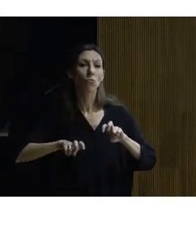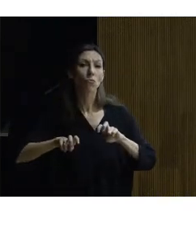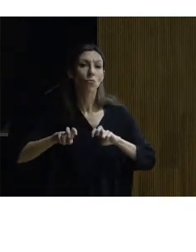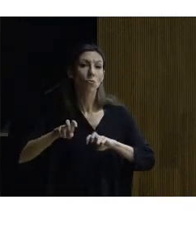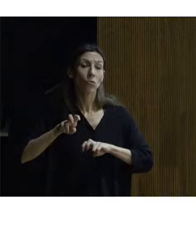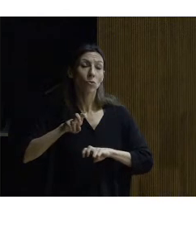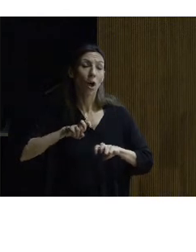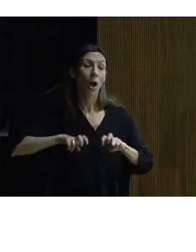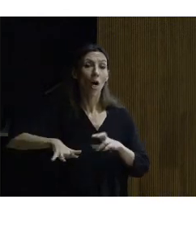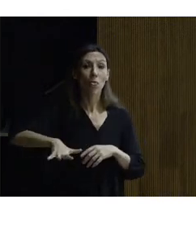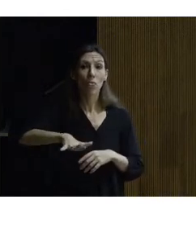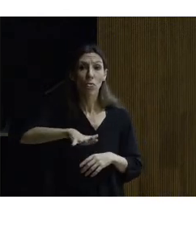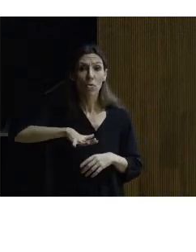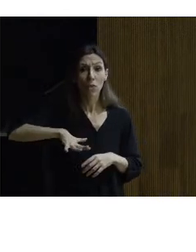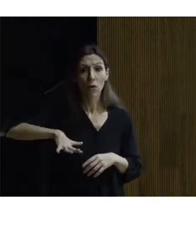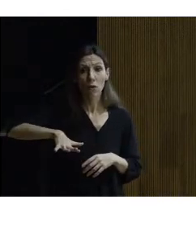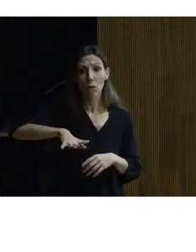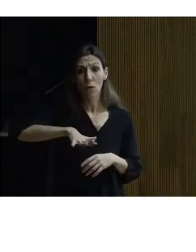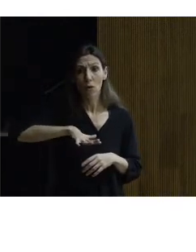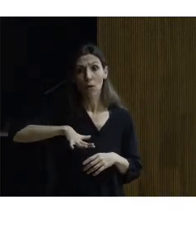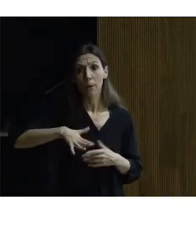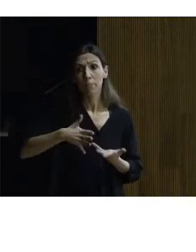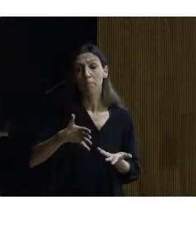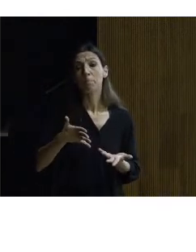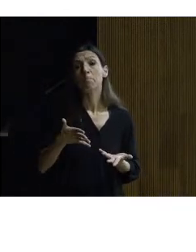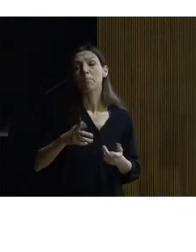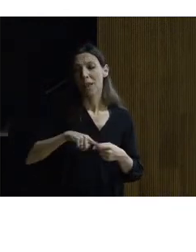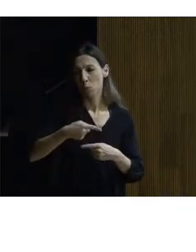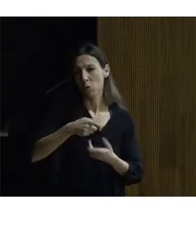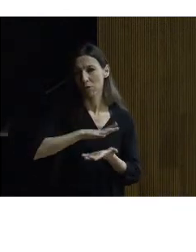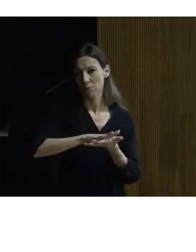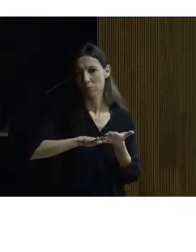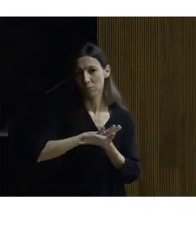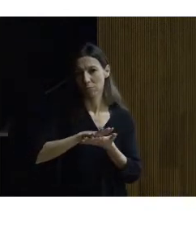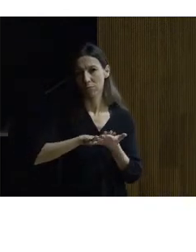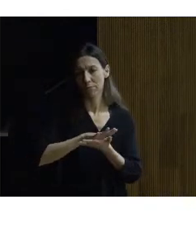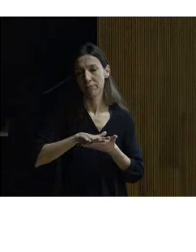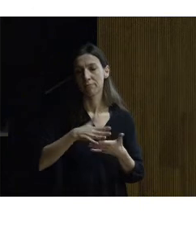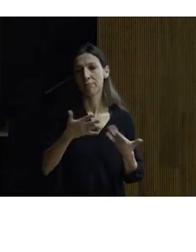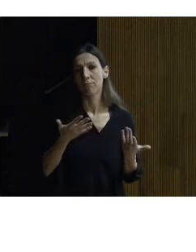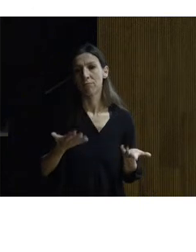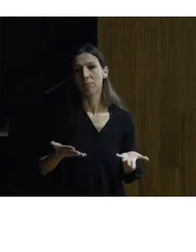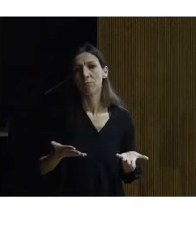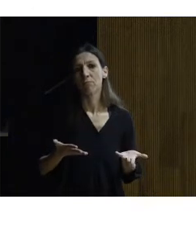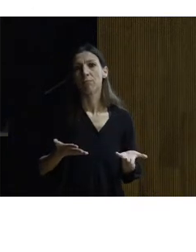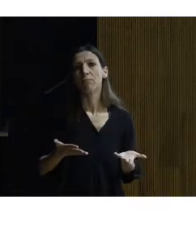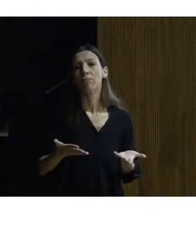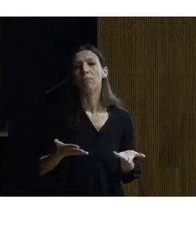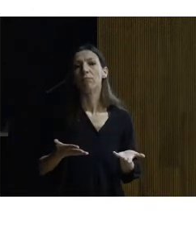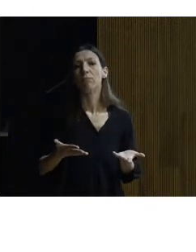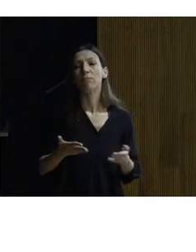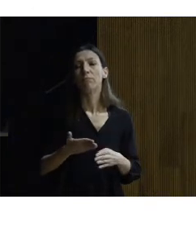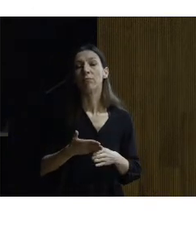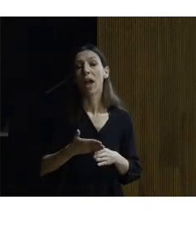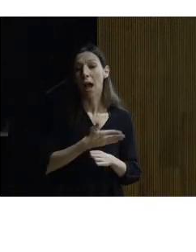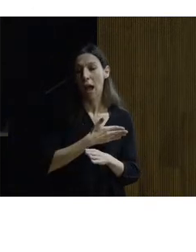lugar como vamos a ver después asistido por varios conceptos pero antes de